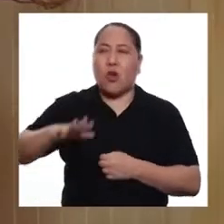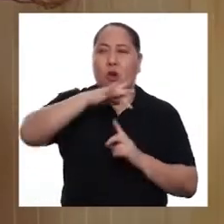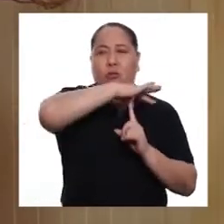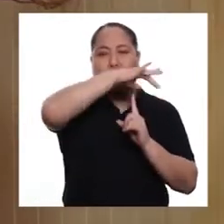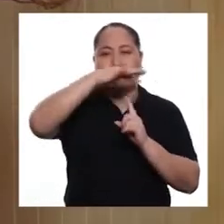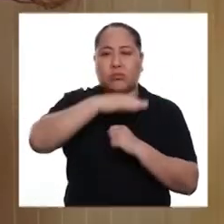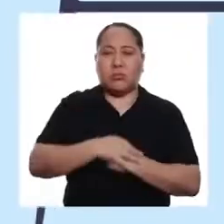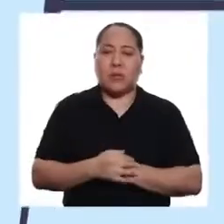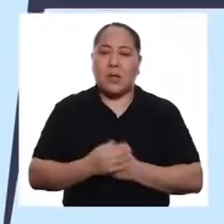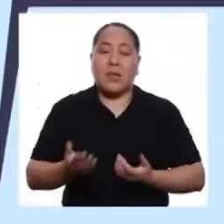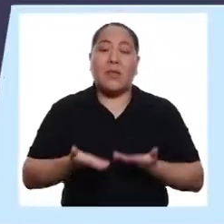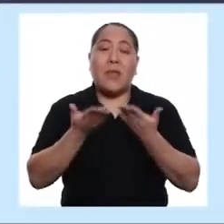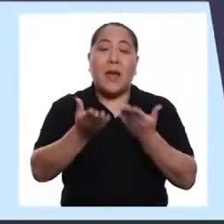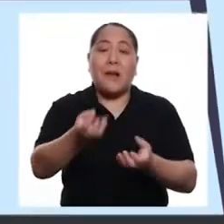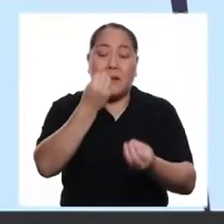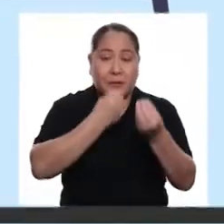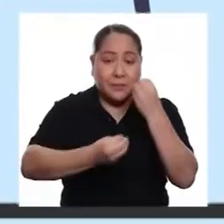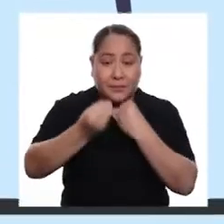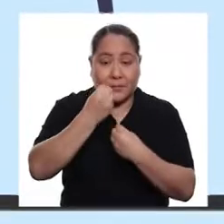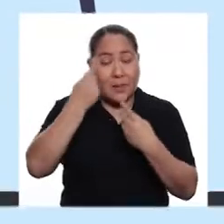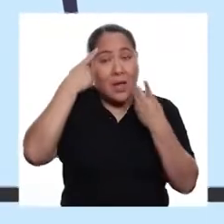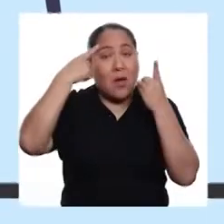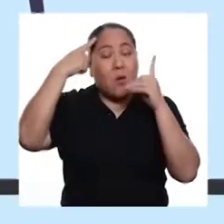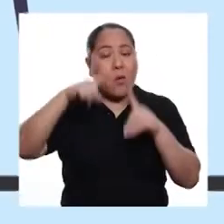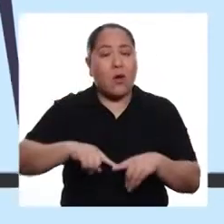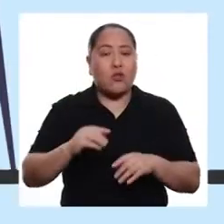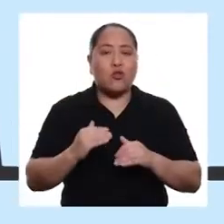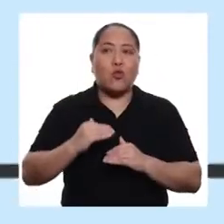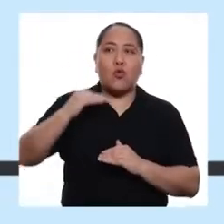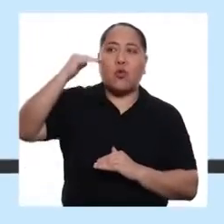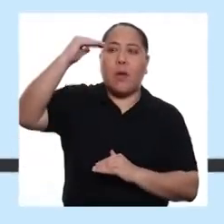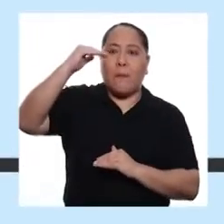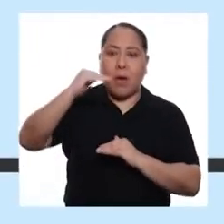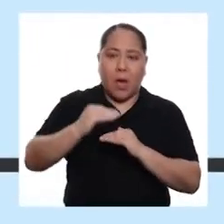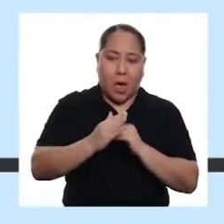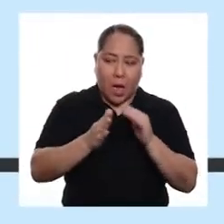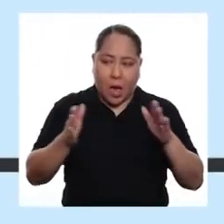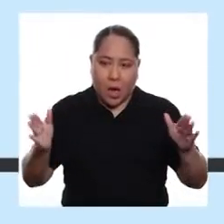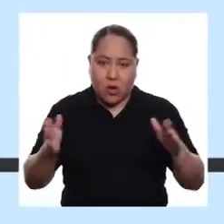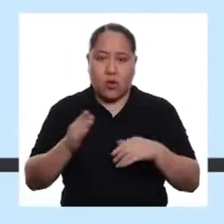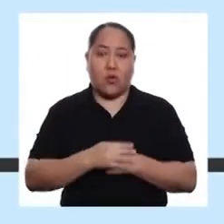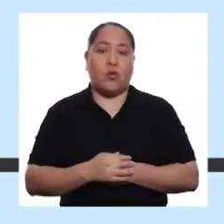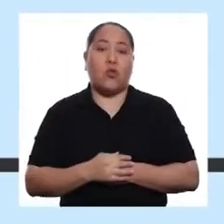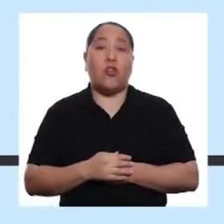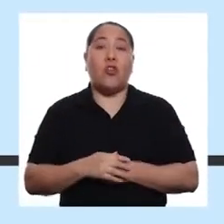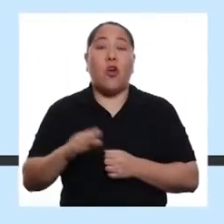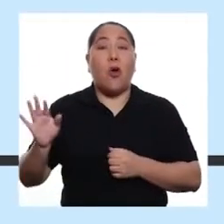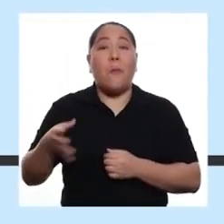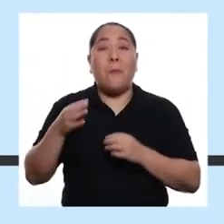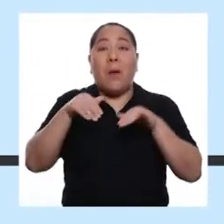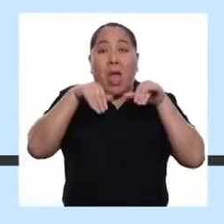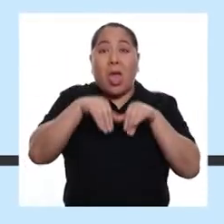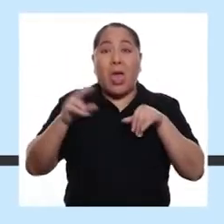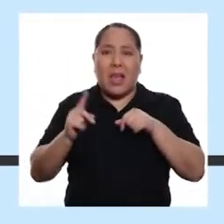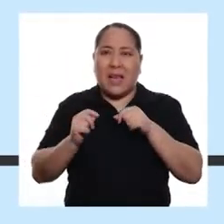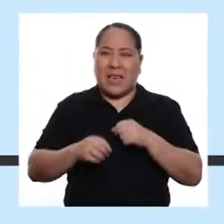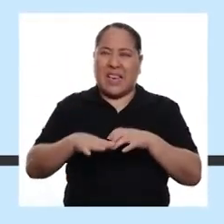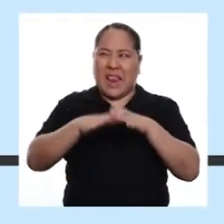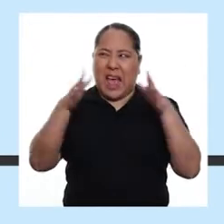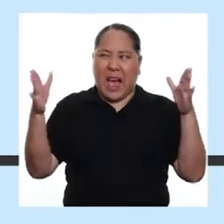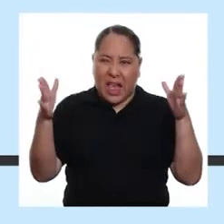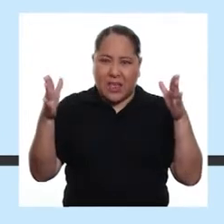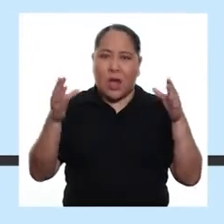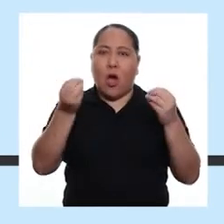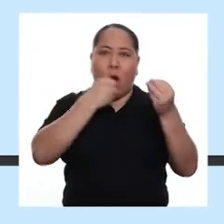ambiente. Darles su comida de acuerdo con su tamaño y especie. ¡Los perros grandes comen